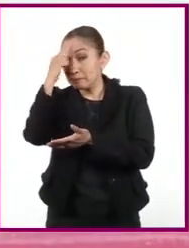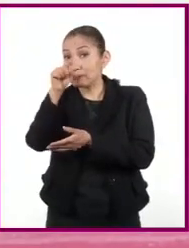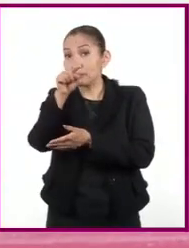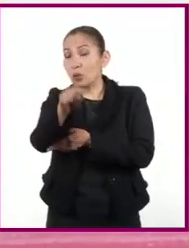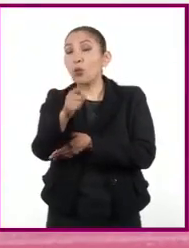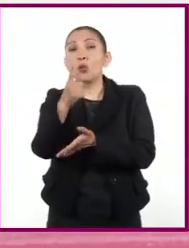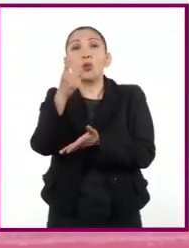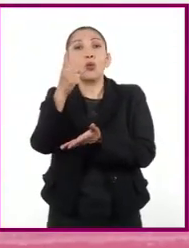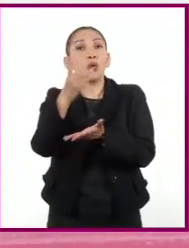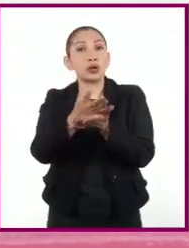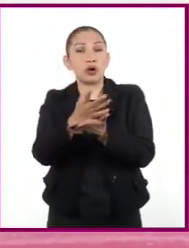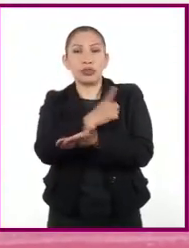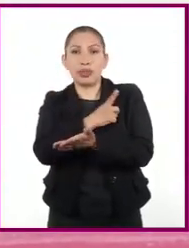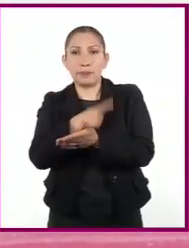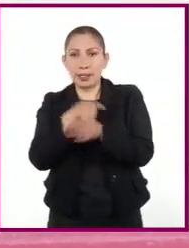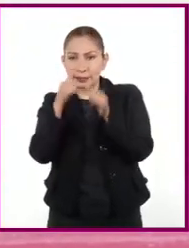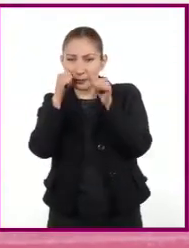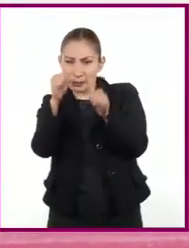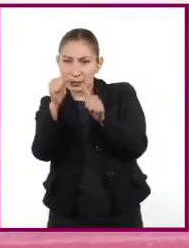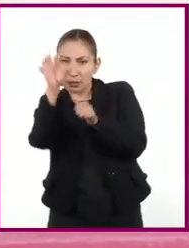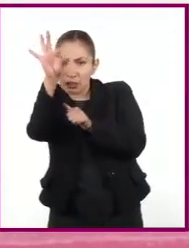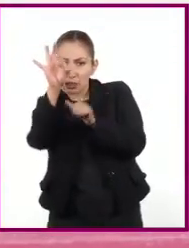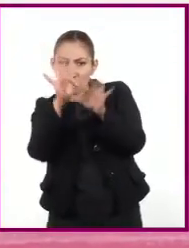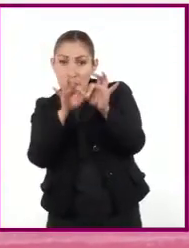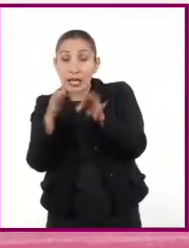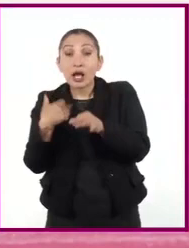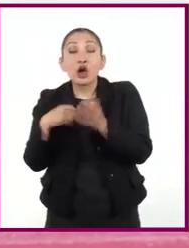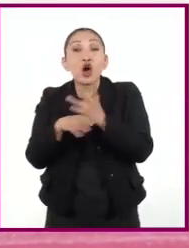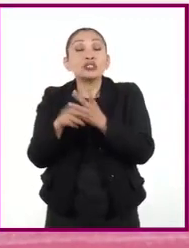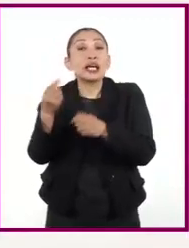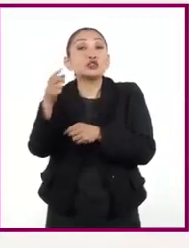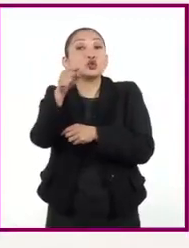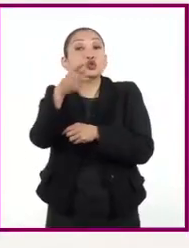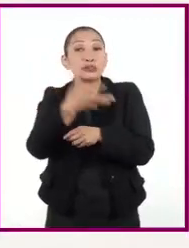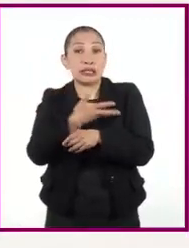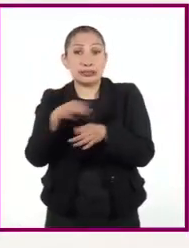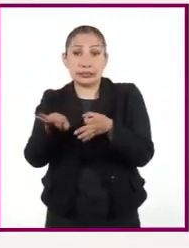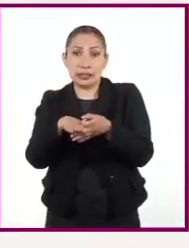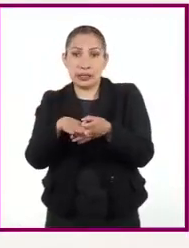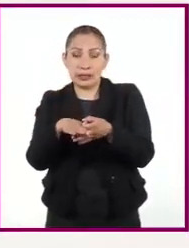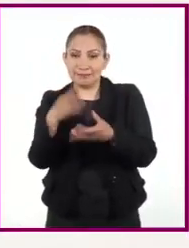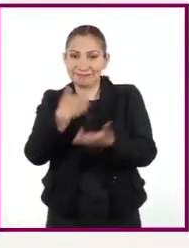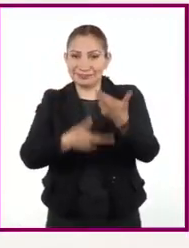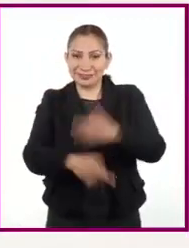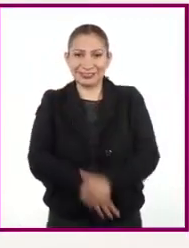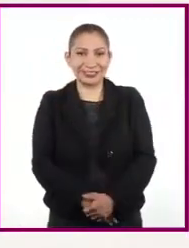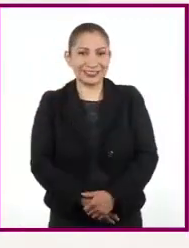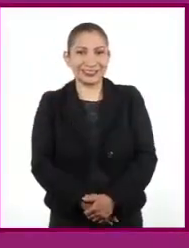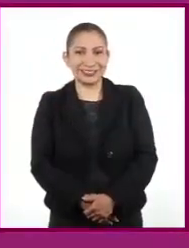solamente deben contemplar los recursos que tienen a su alcance. ¡Volvemos!